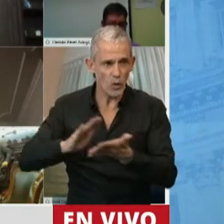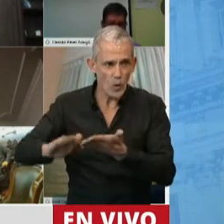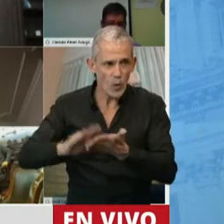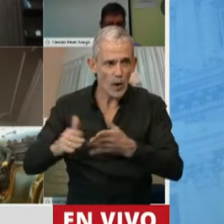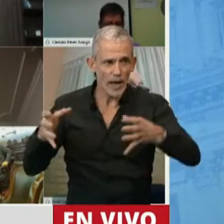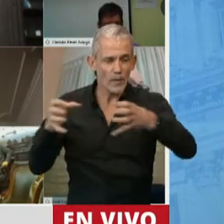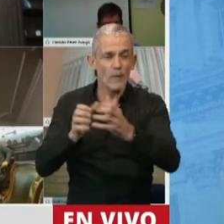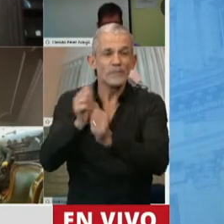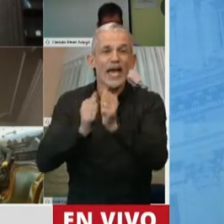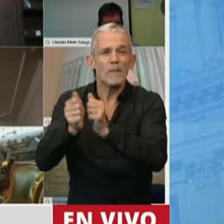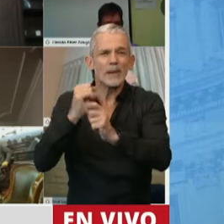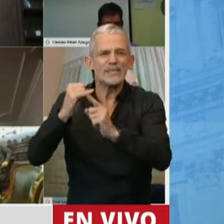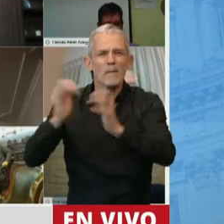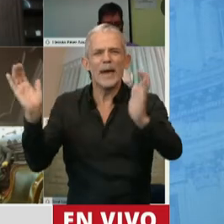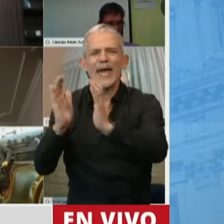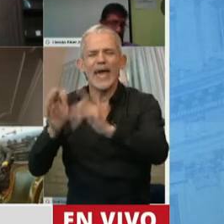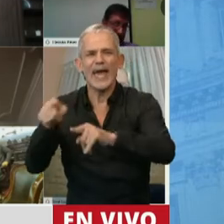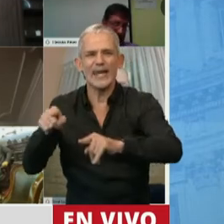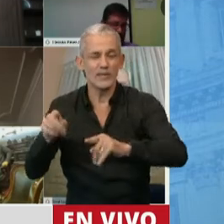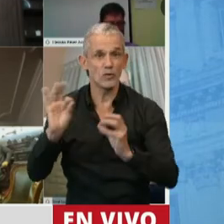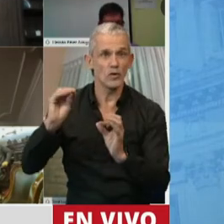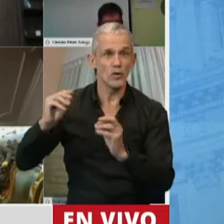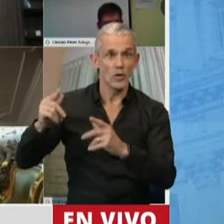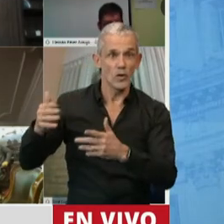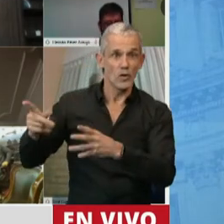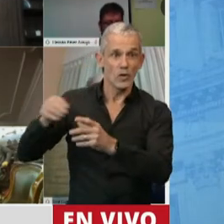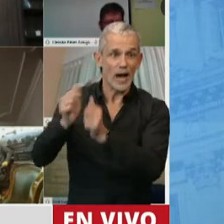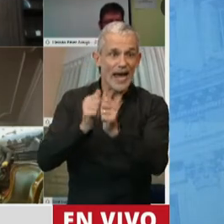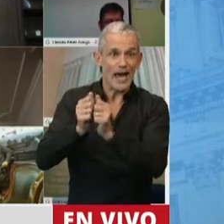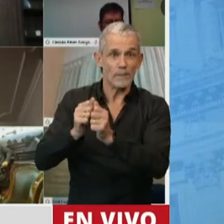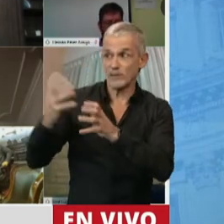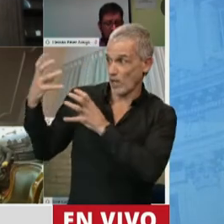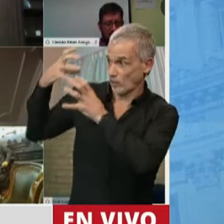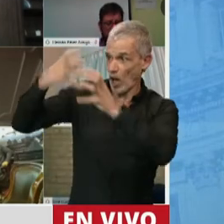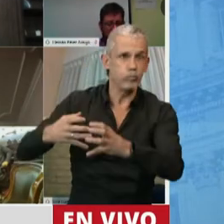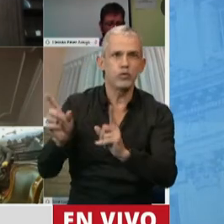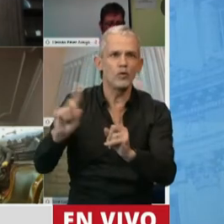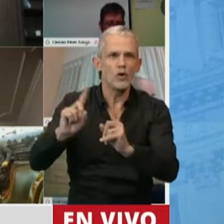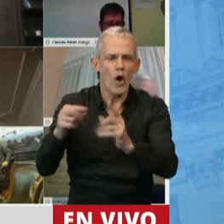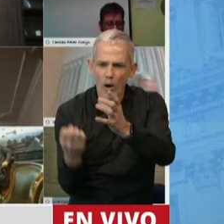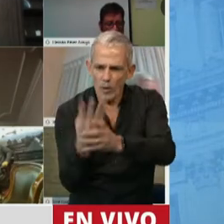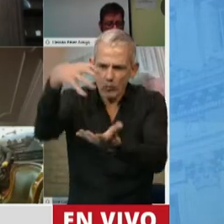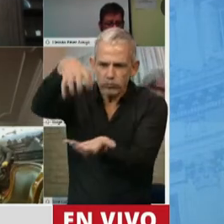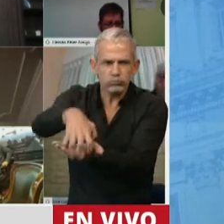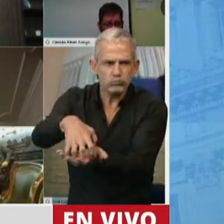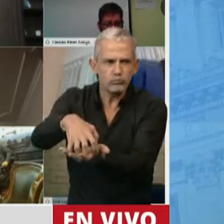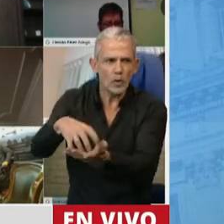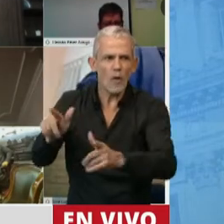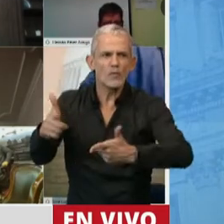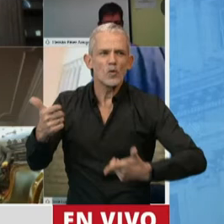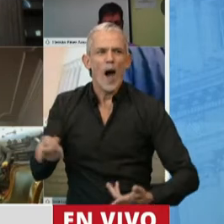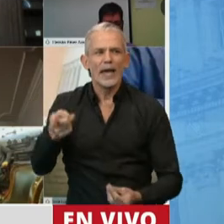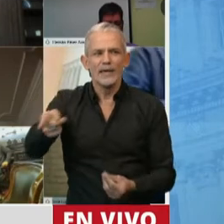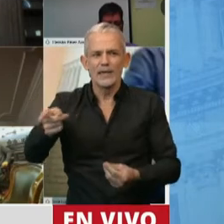empresas pequeñas. ¿Qué significa eso? No son empresas heredadas. No hay una aristocracia del software, no hay una aristocracia